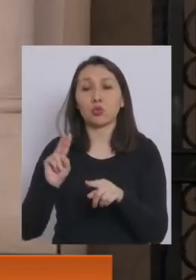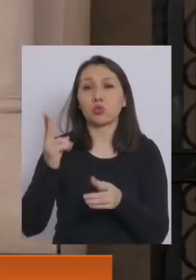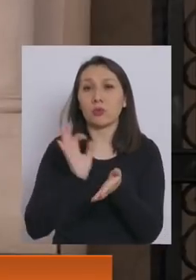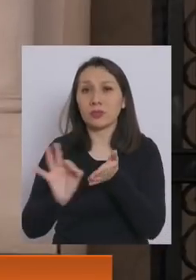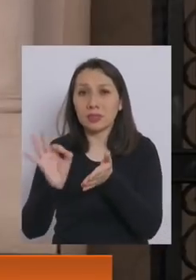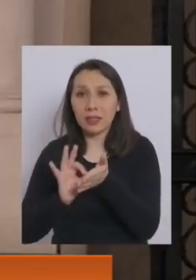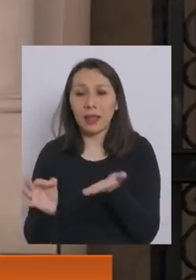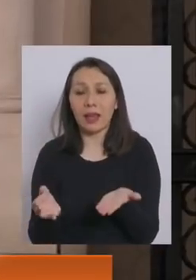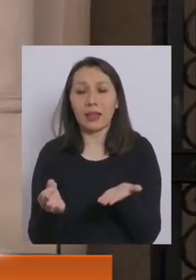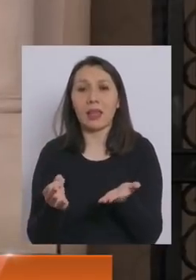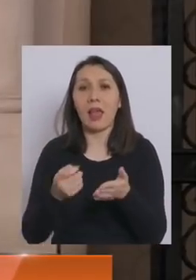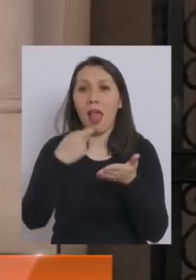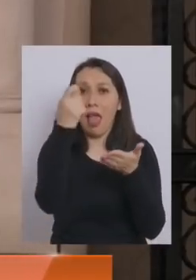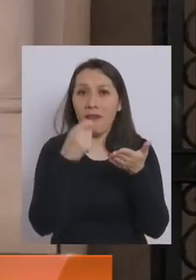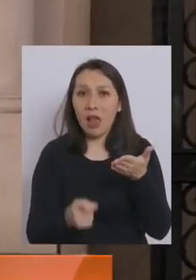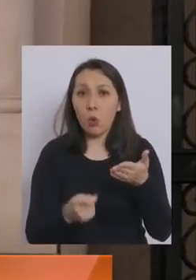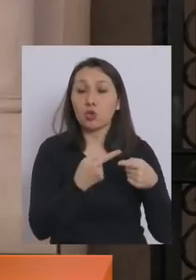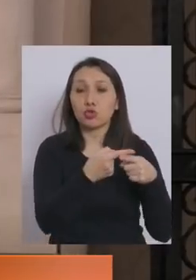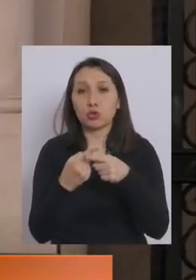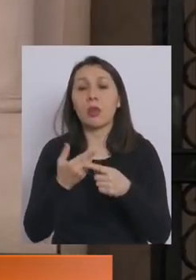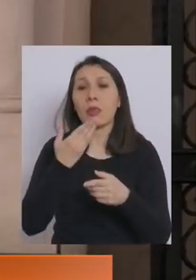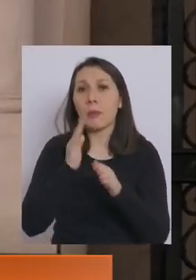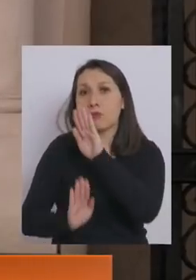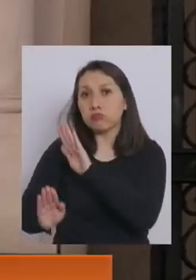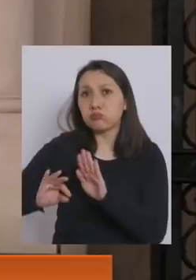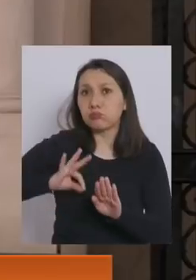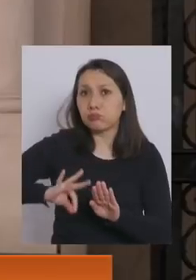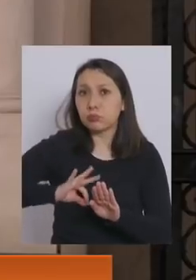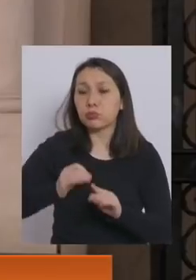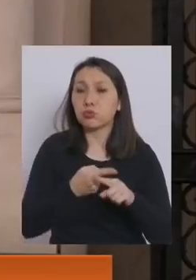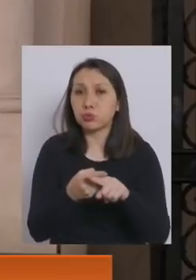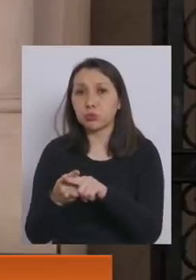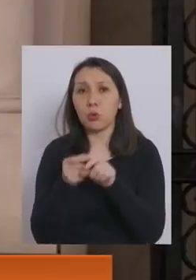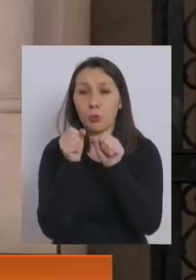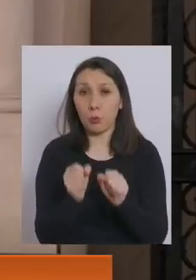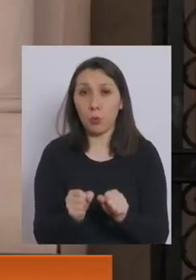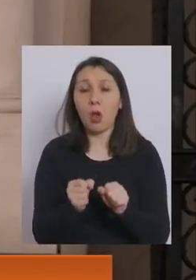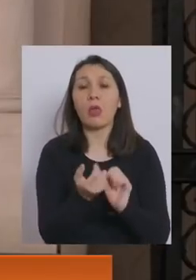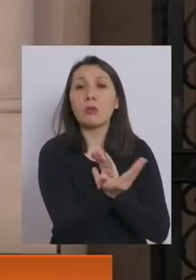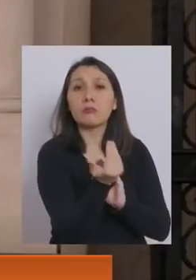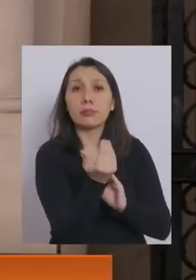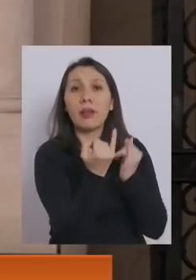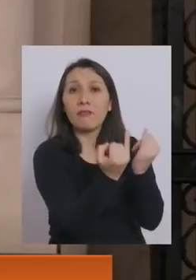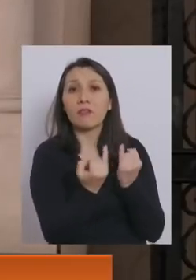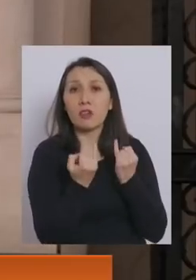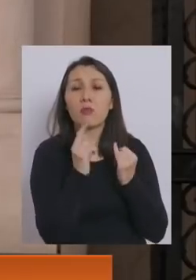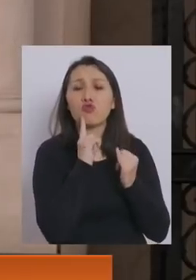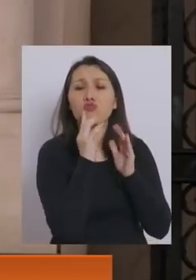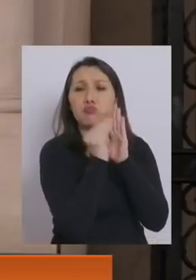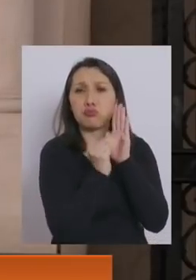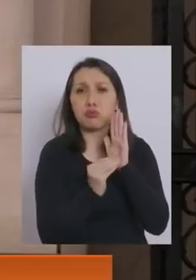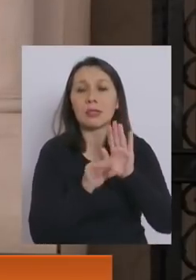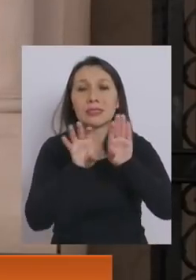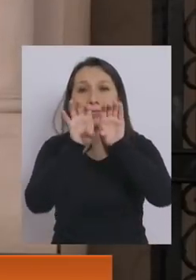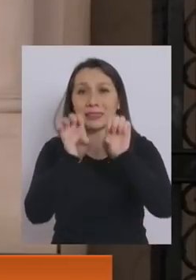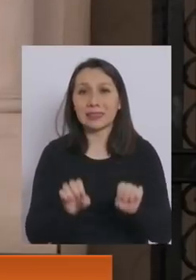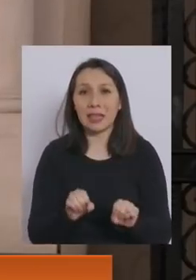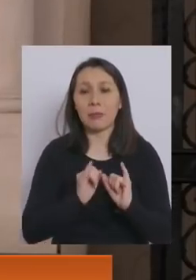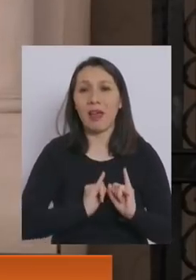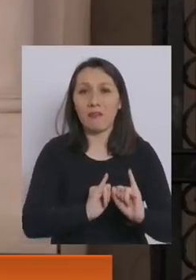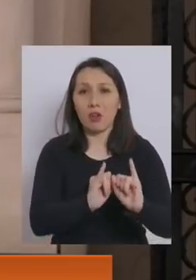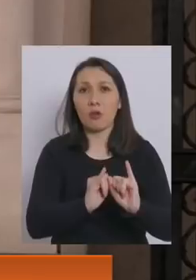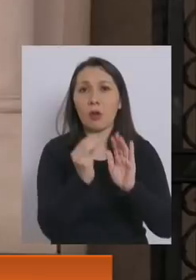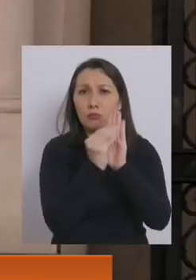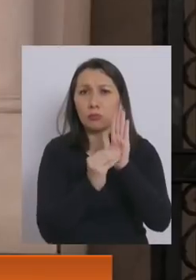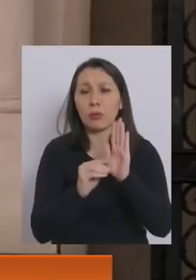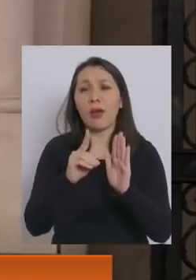la subsectaría de Evaluación Social y la de Previsión Social puedan requerir datos que están en el sistema de información